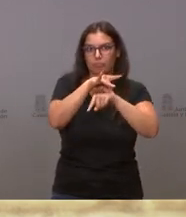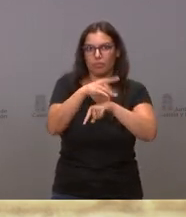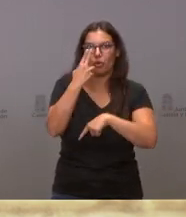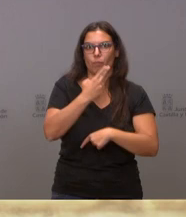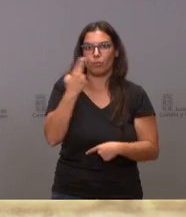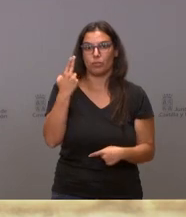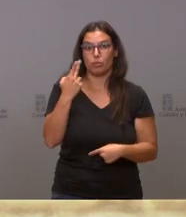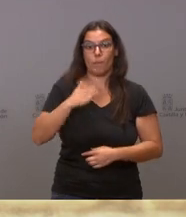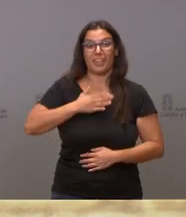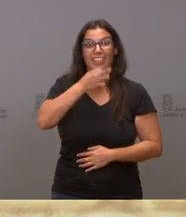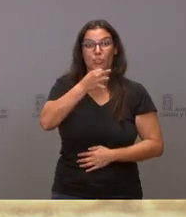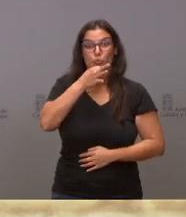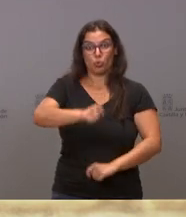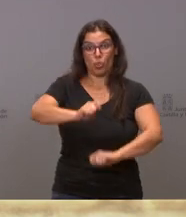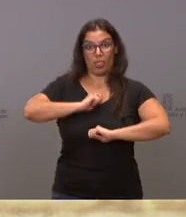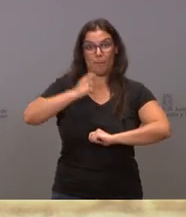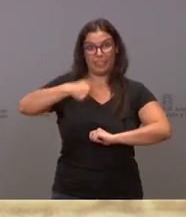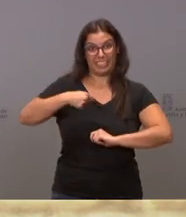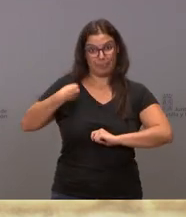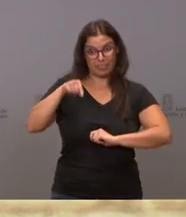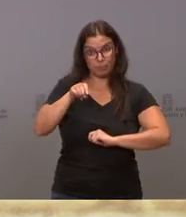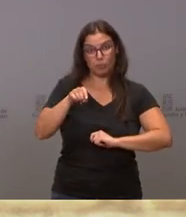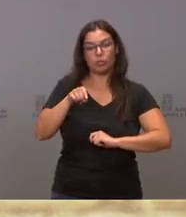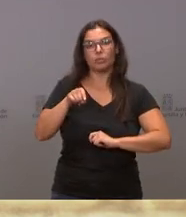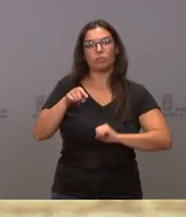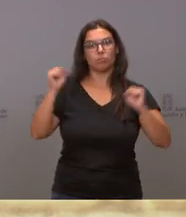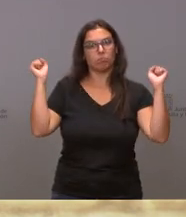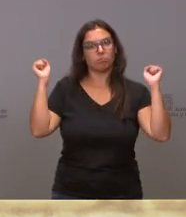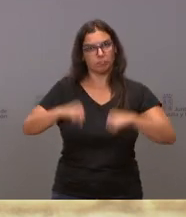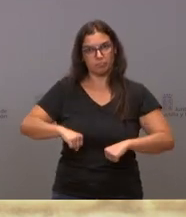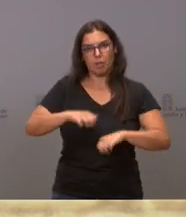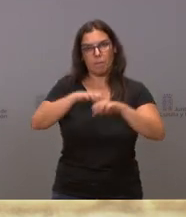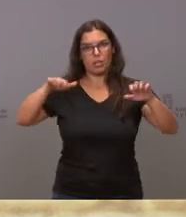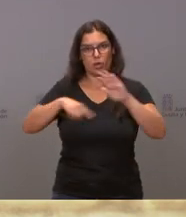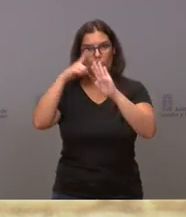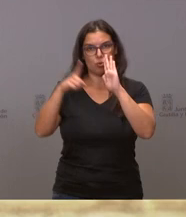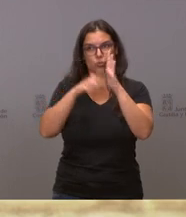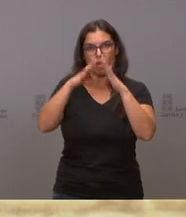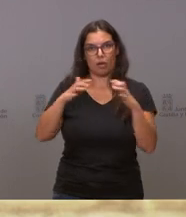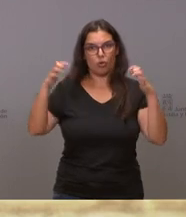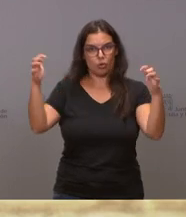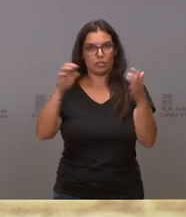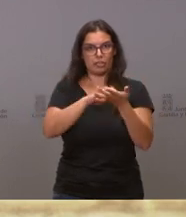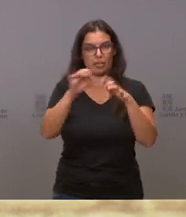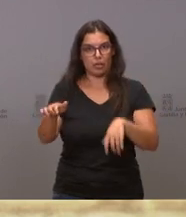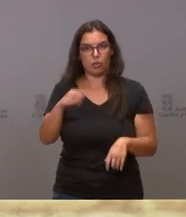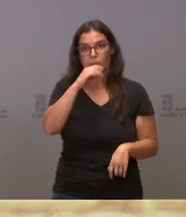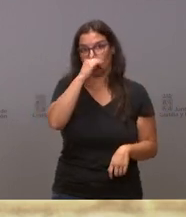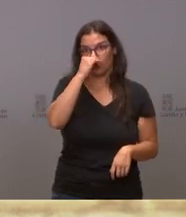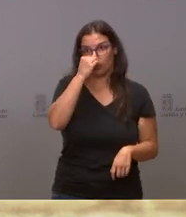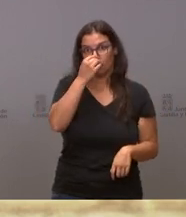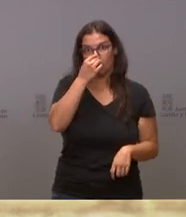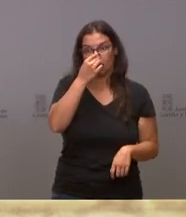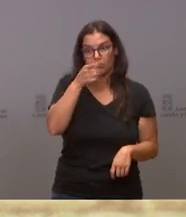investidura que fue aprobado por la mayoría absoluta de las Cortes de Castilla y León y es lo que